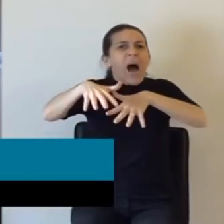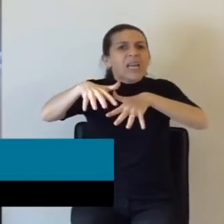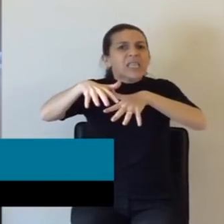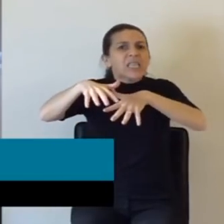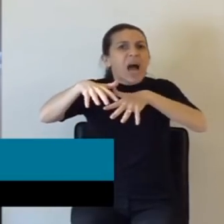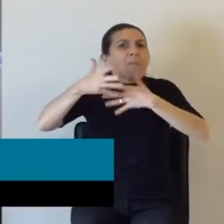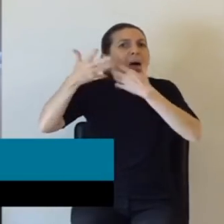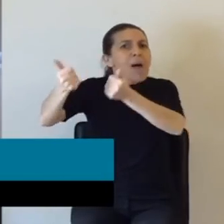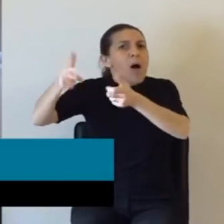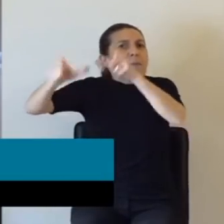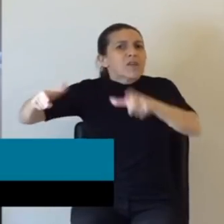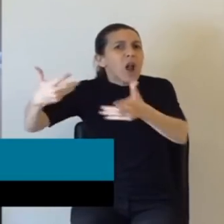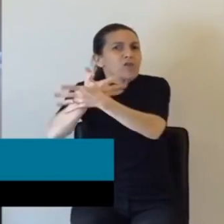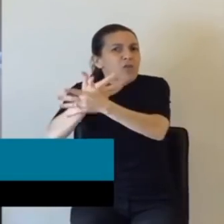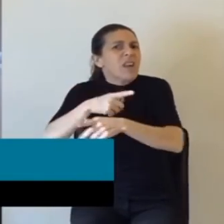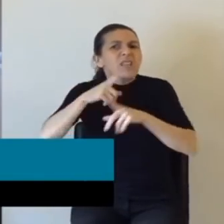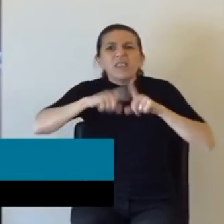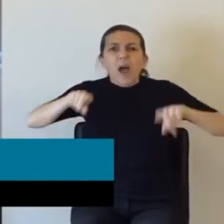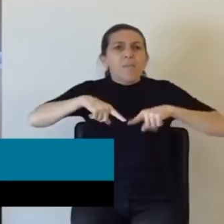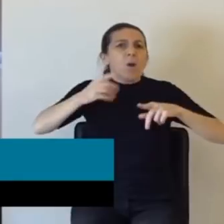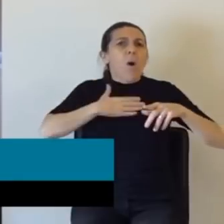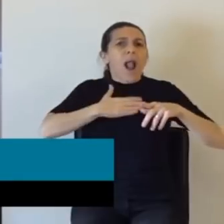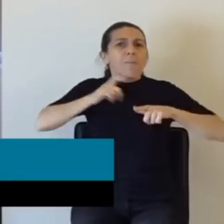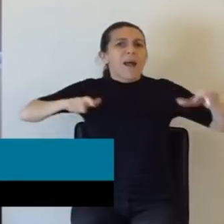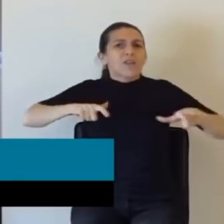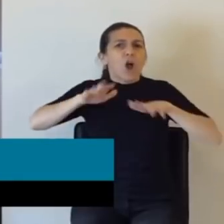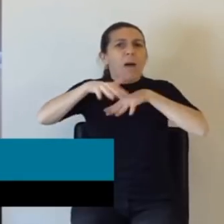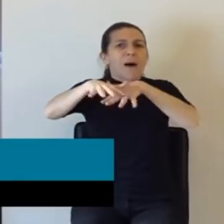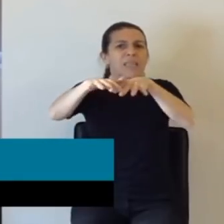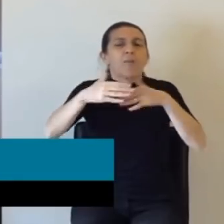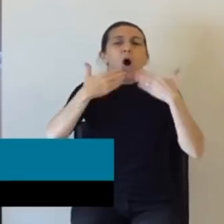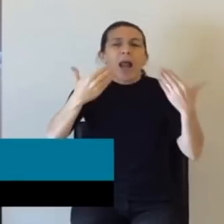los que marchamos siempre somos los mismos. Muchas gracias, señor presidente. Gracias.